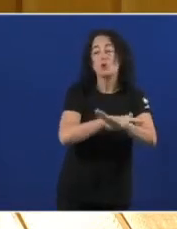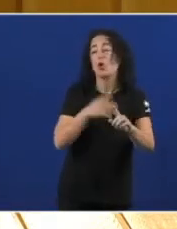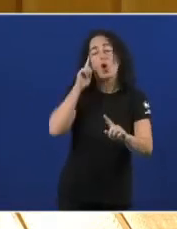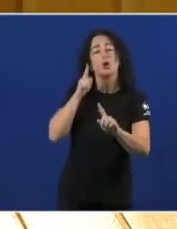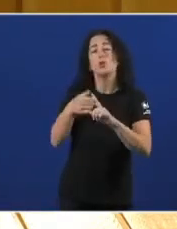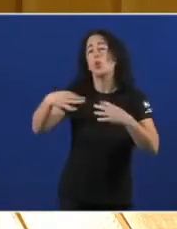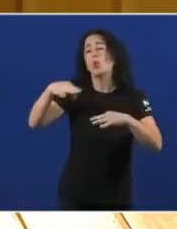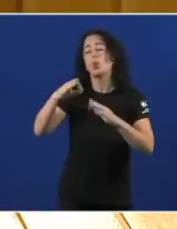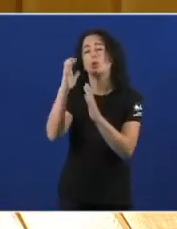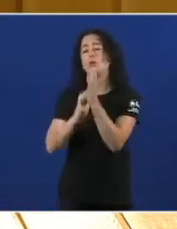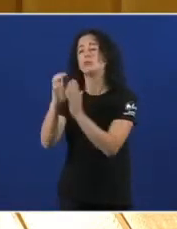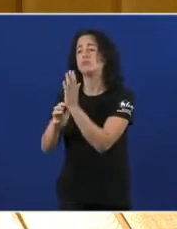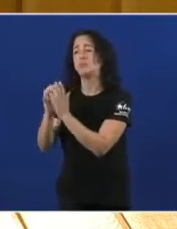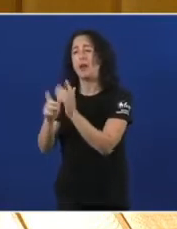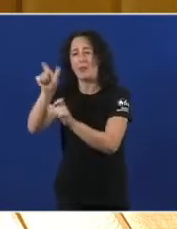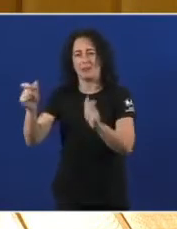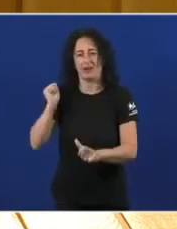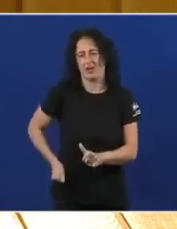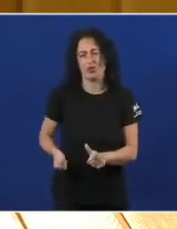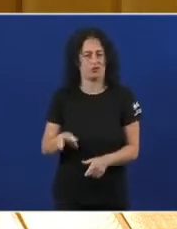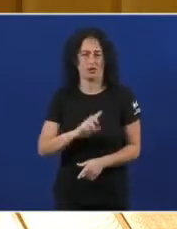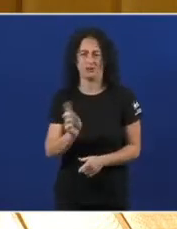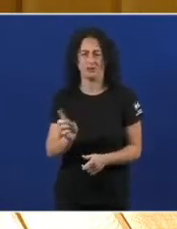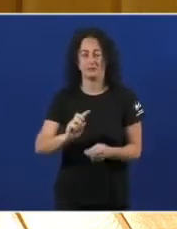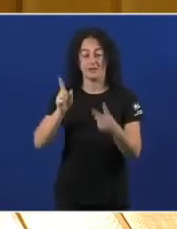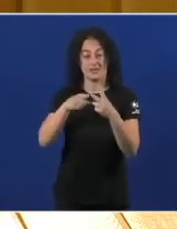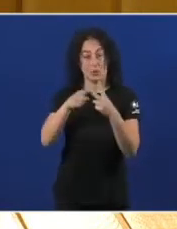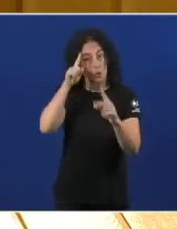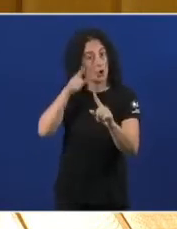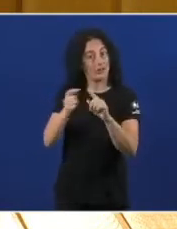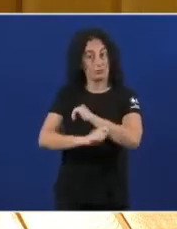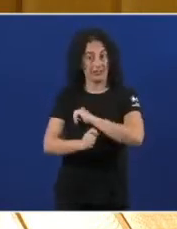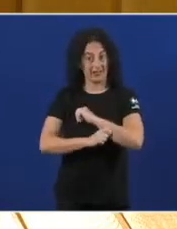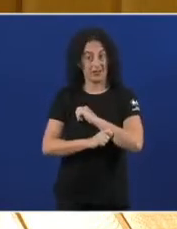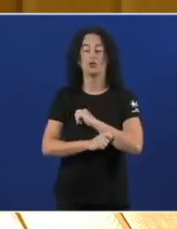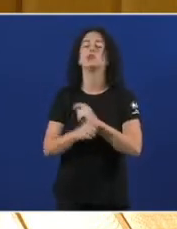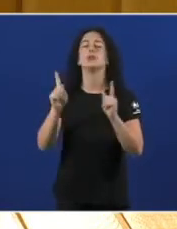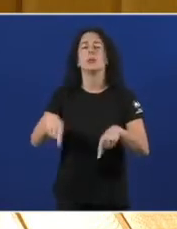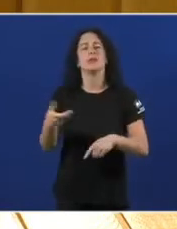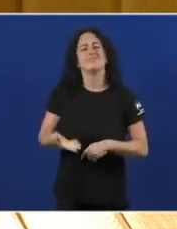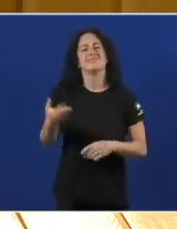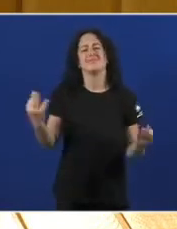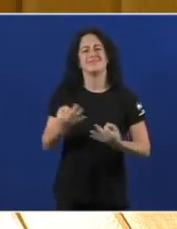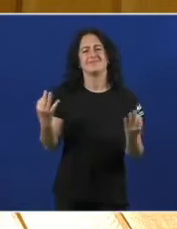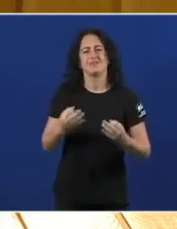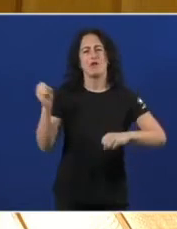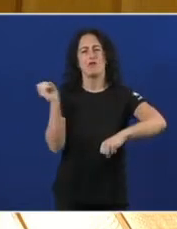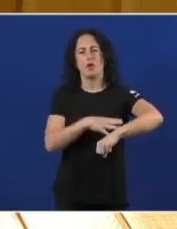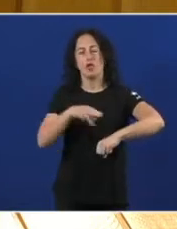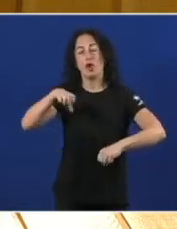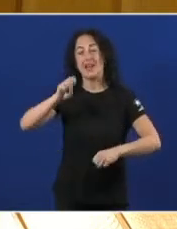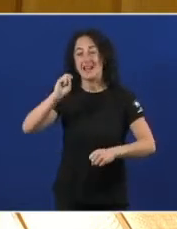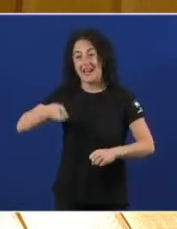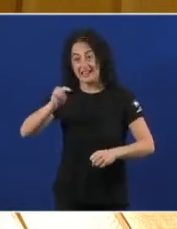de impostos Os que máis teñen Neste segundo Objetivo estratégico Tamén son importantes Os fondos Next